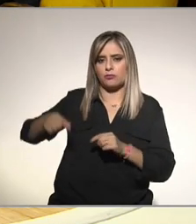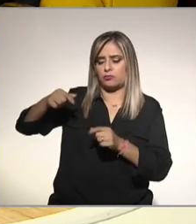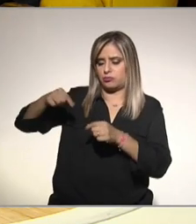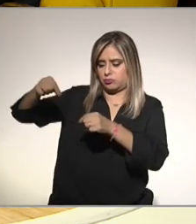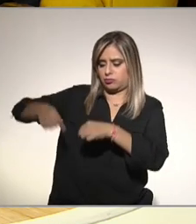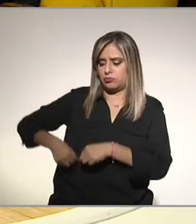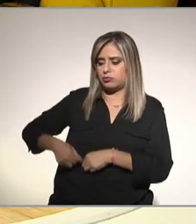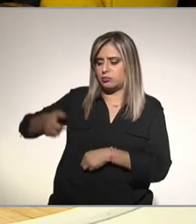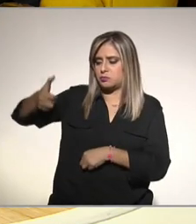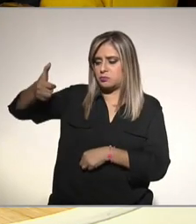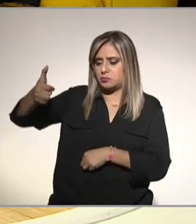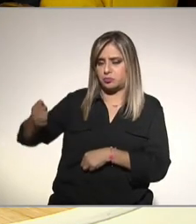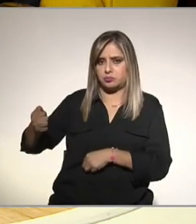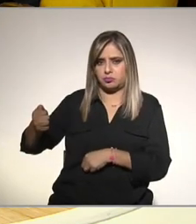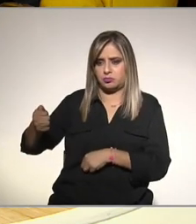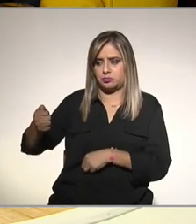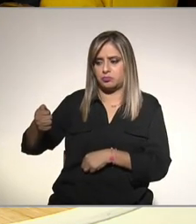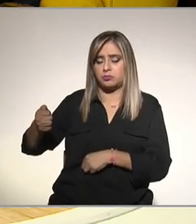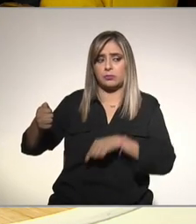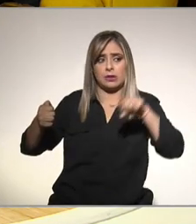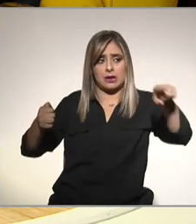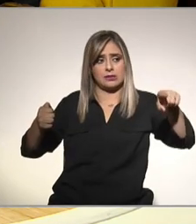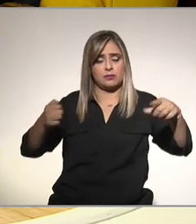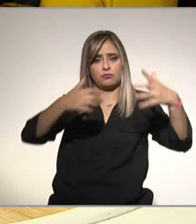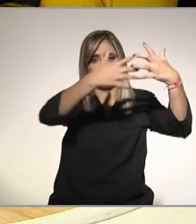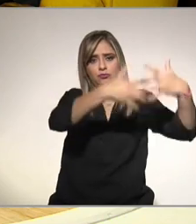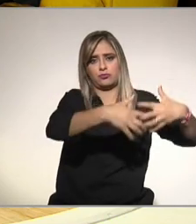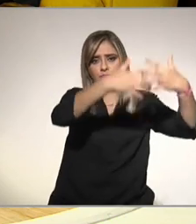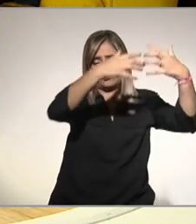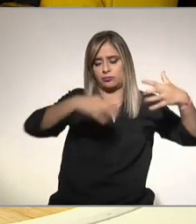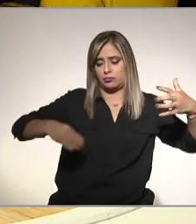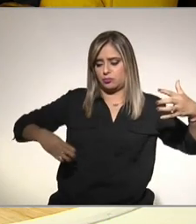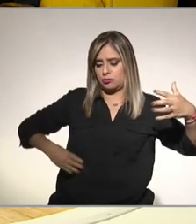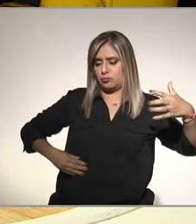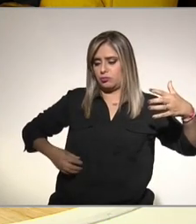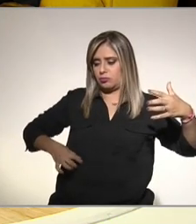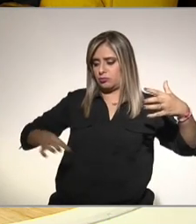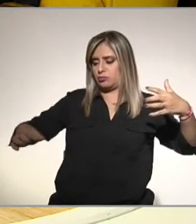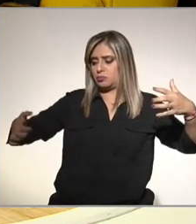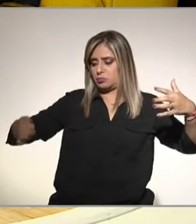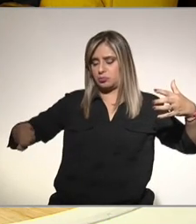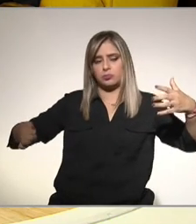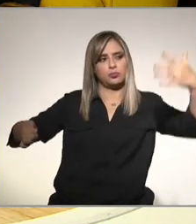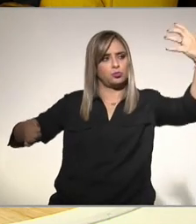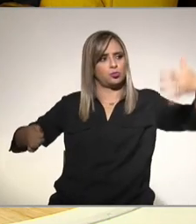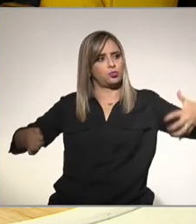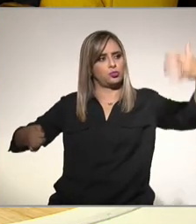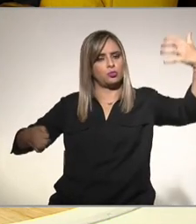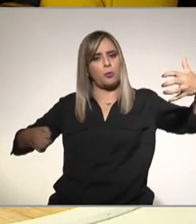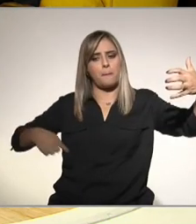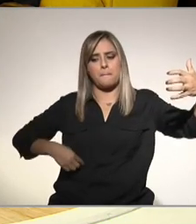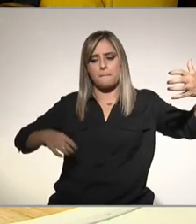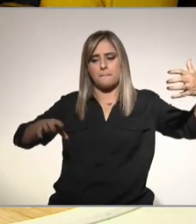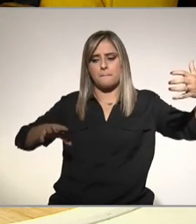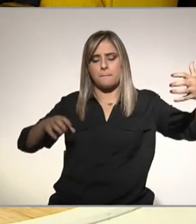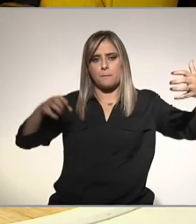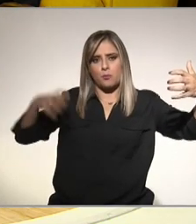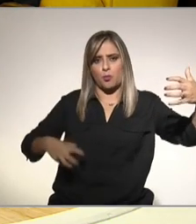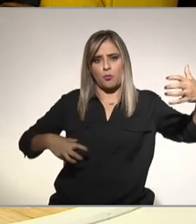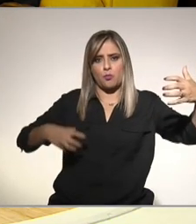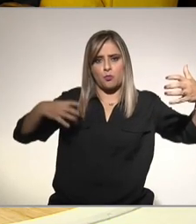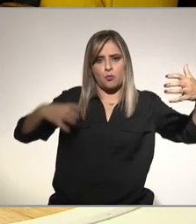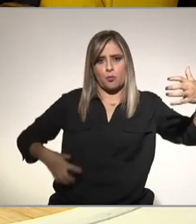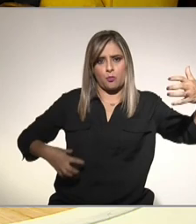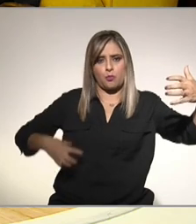botoncito y este equipo lo que va a generar es un impulso un golpe pues y ese golpe el propio